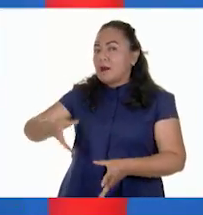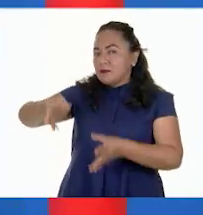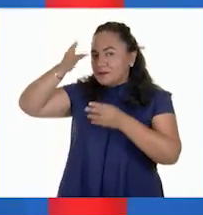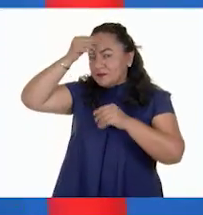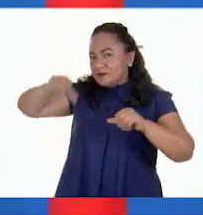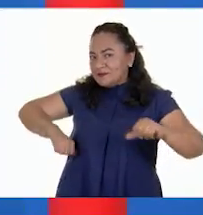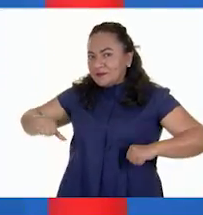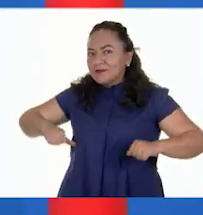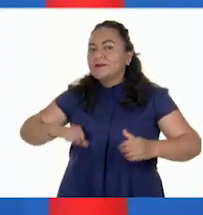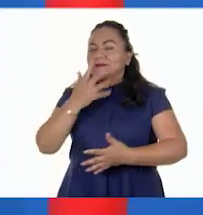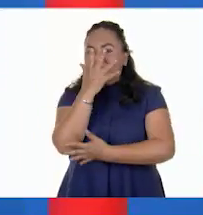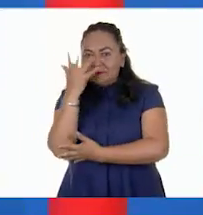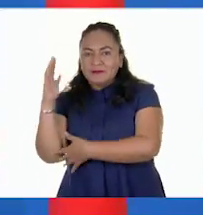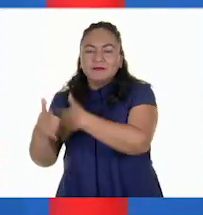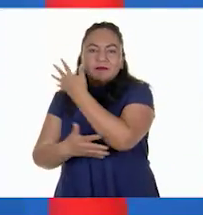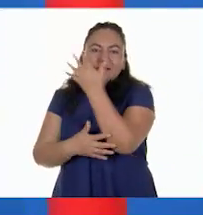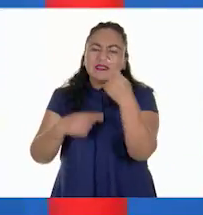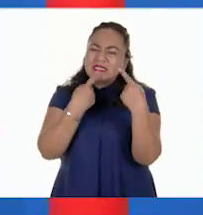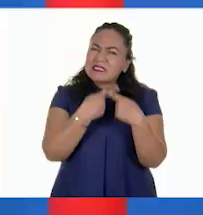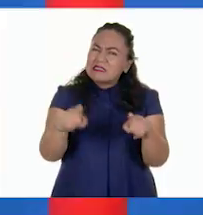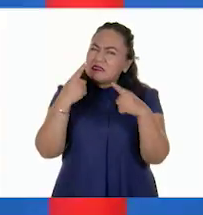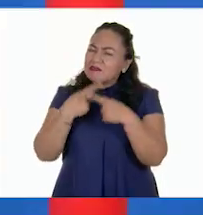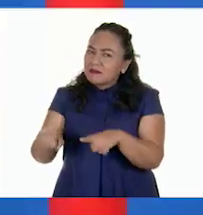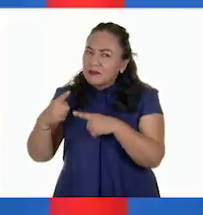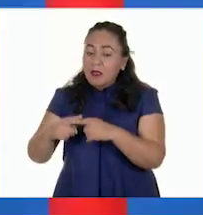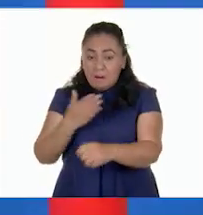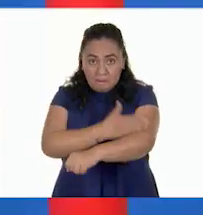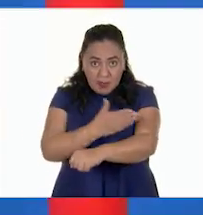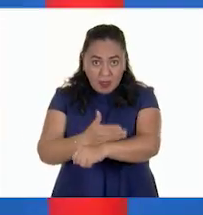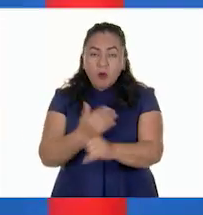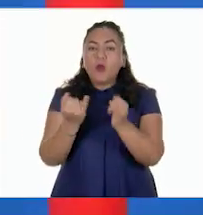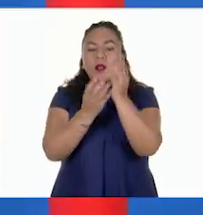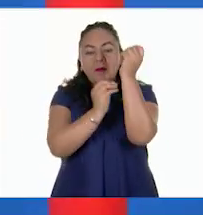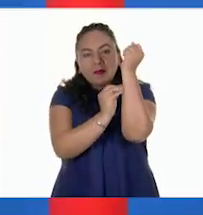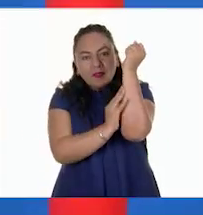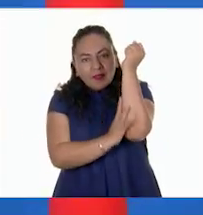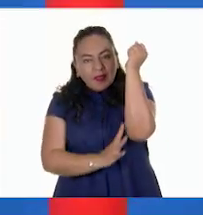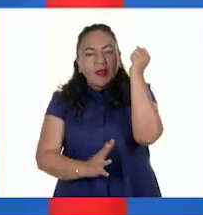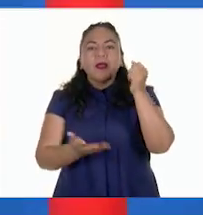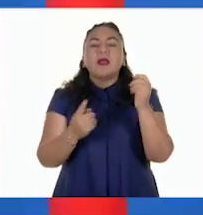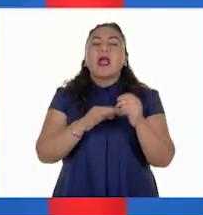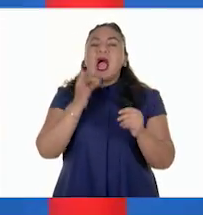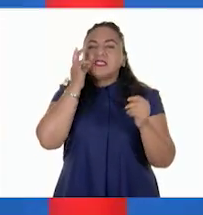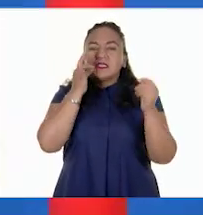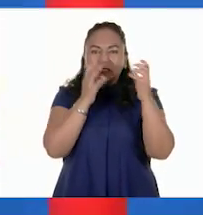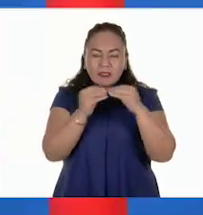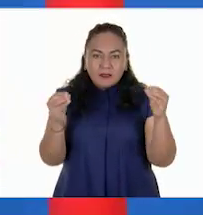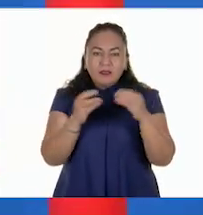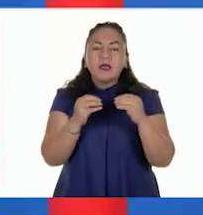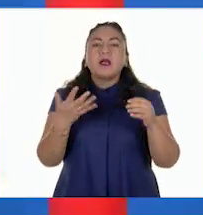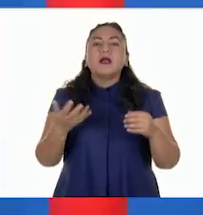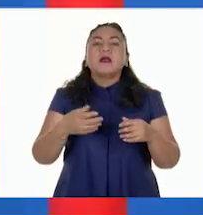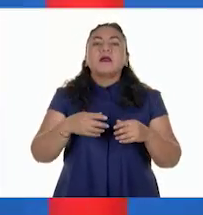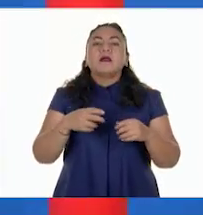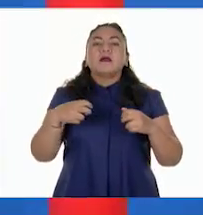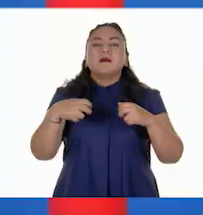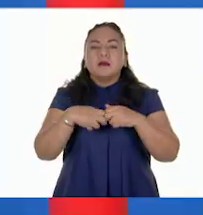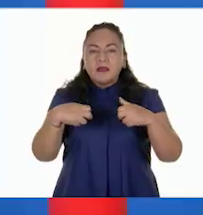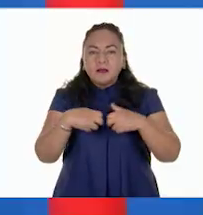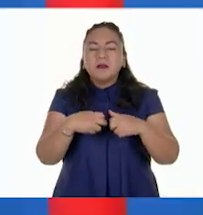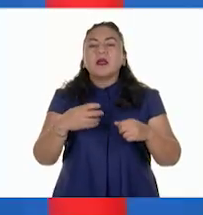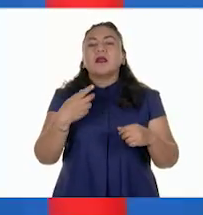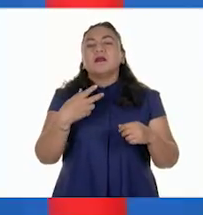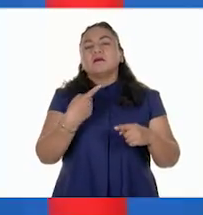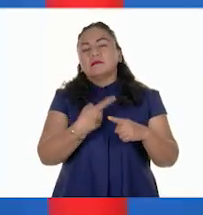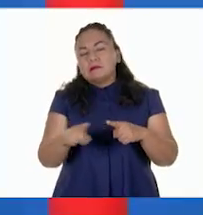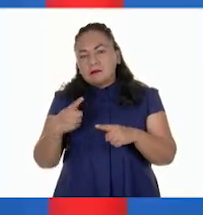que se refiere a productos diversos, además de la madera como resinas, chicle, caucho y entre otros. Además,